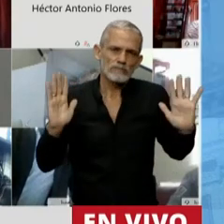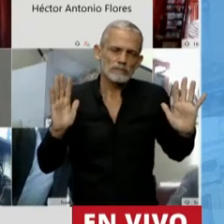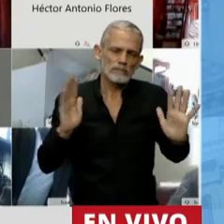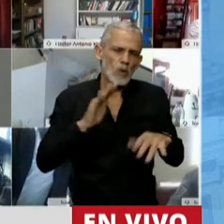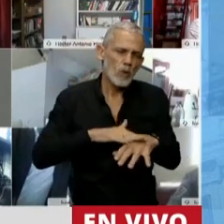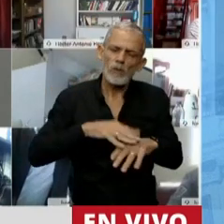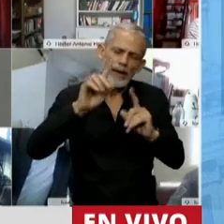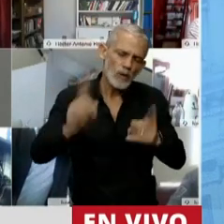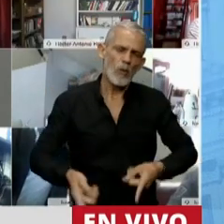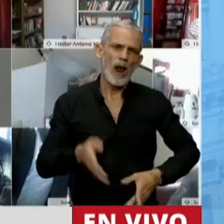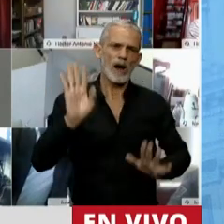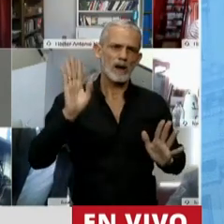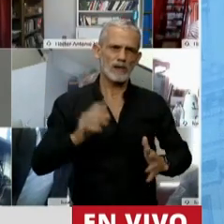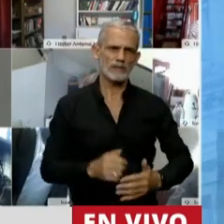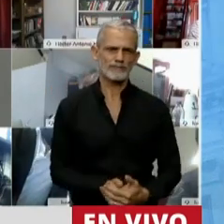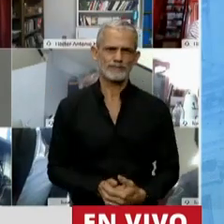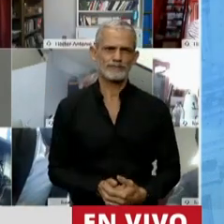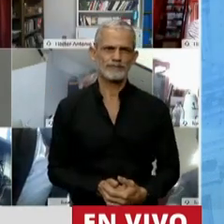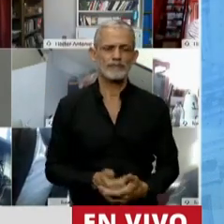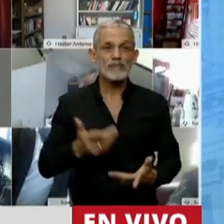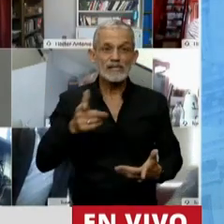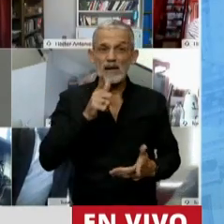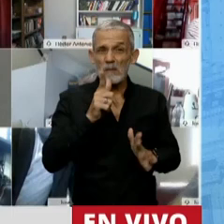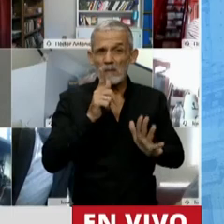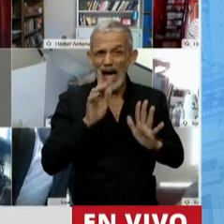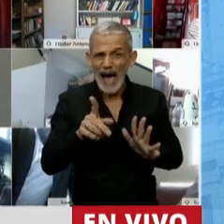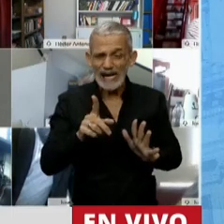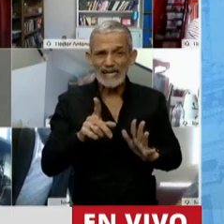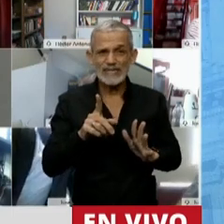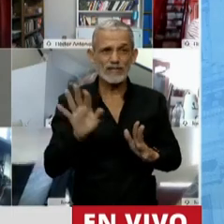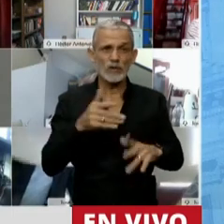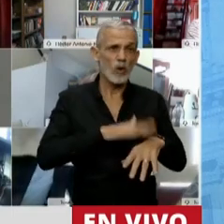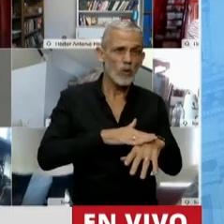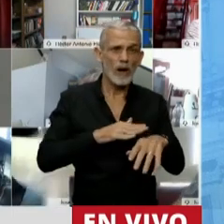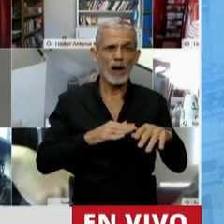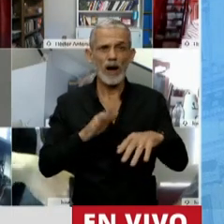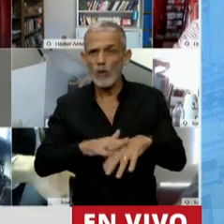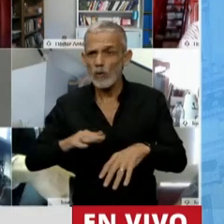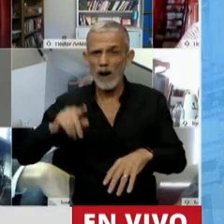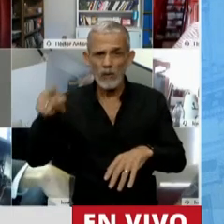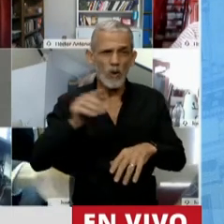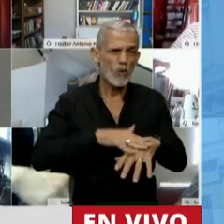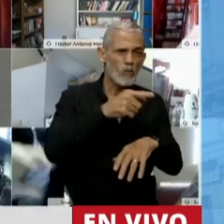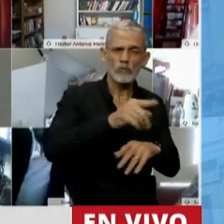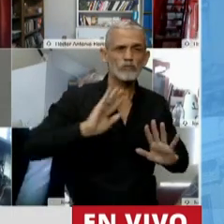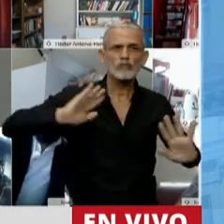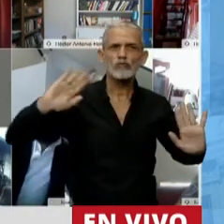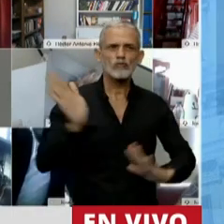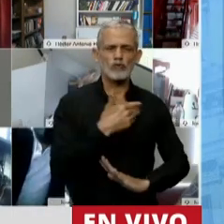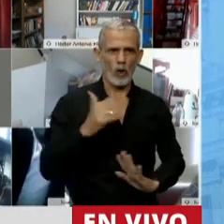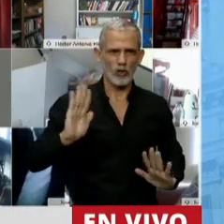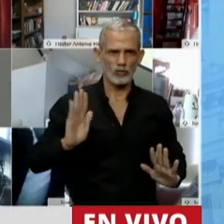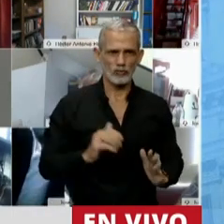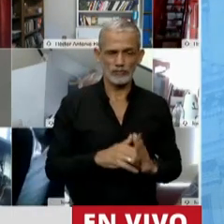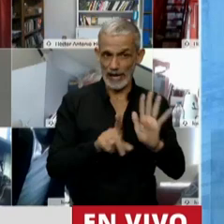Unos y otros pareciera ser que cargan por igual con la inconsecuencia que les